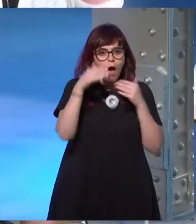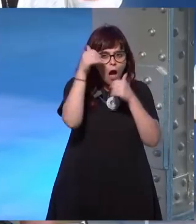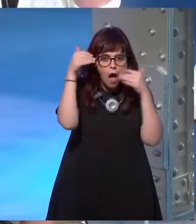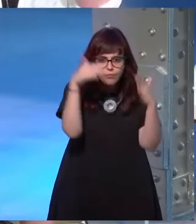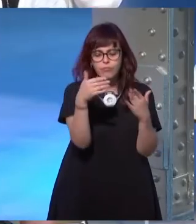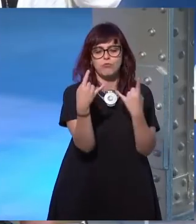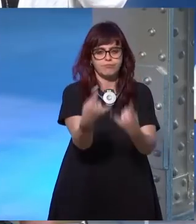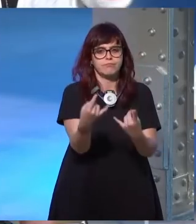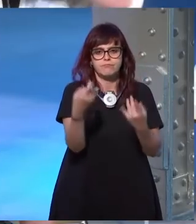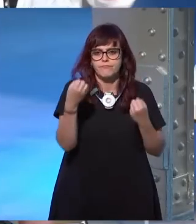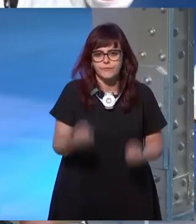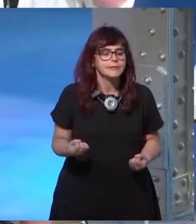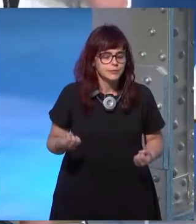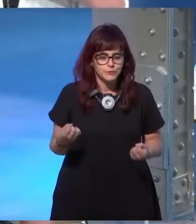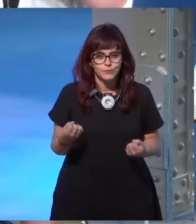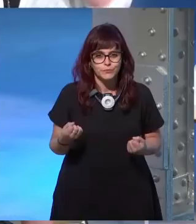concentrada